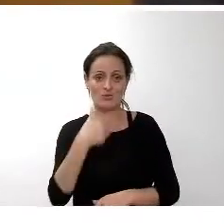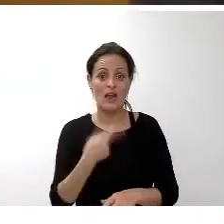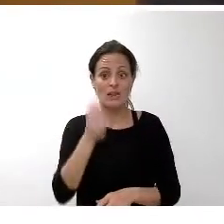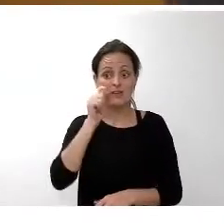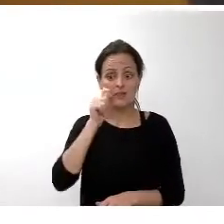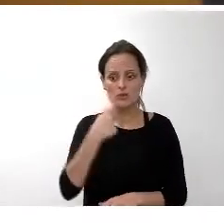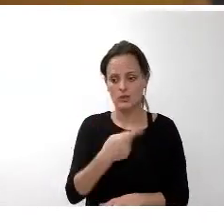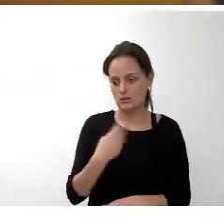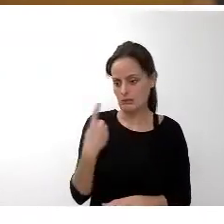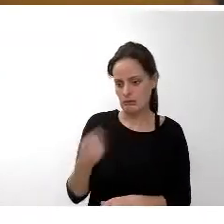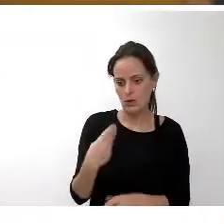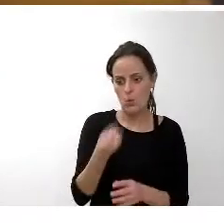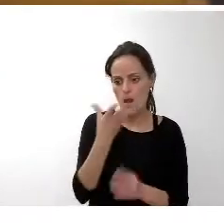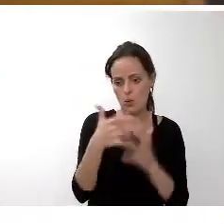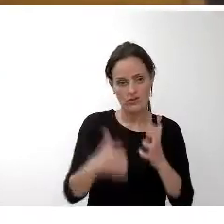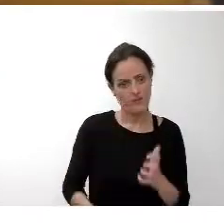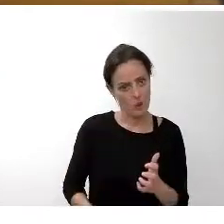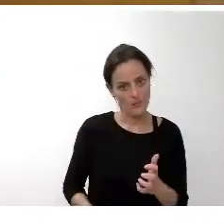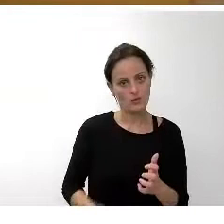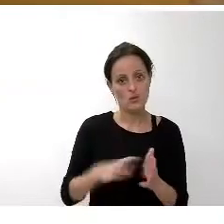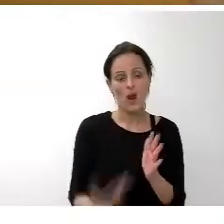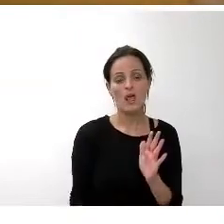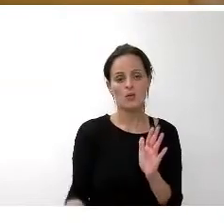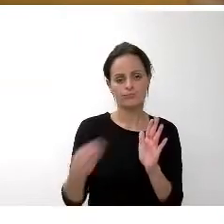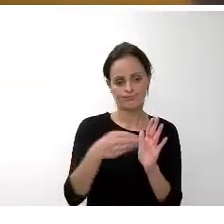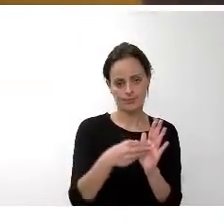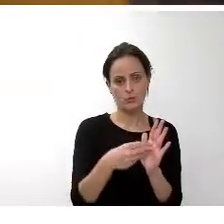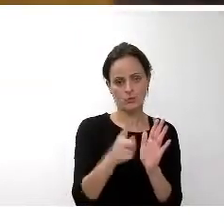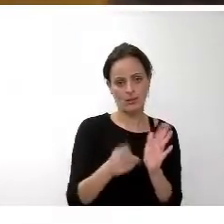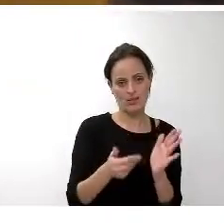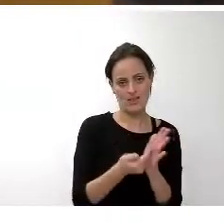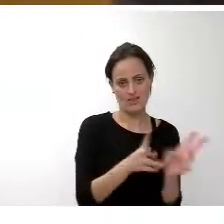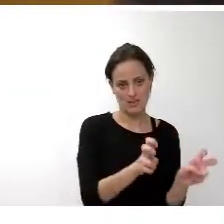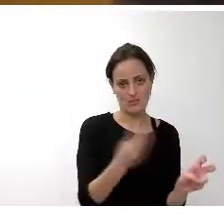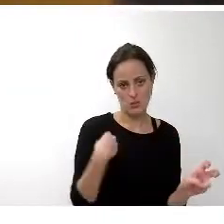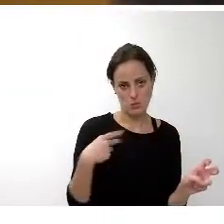de que es necesario hacerlo, y, por lo tanto, también incorporamos en esta enmienda este tema.